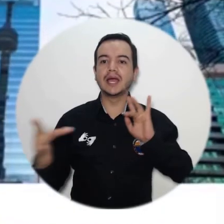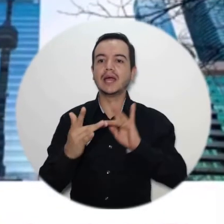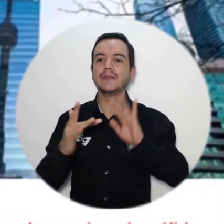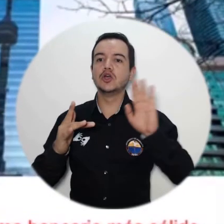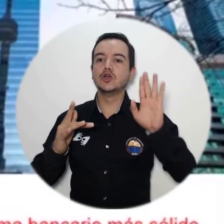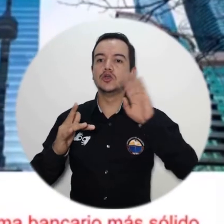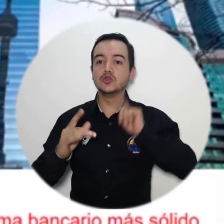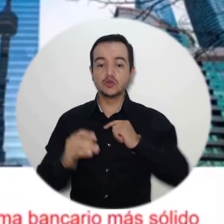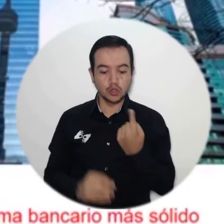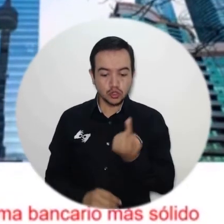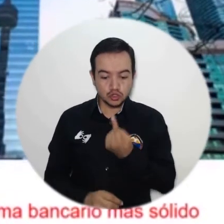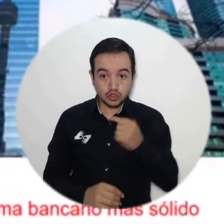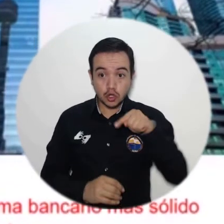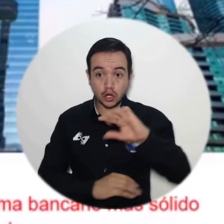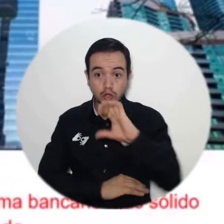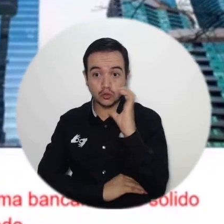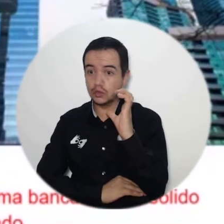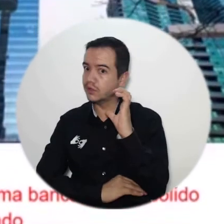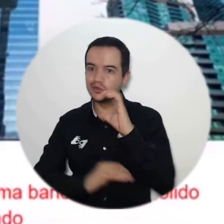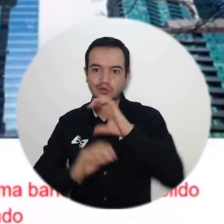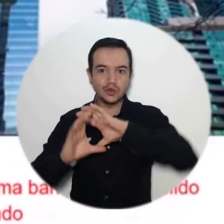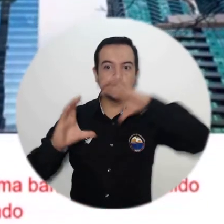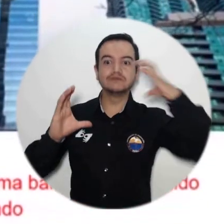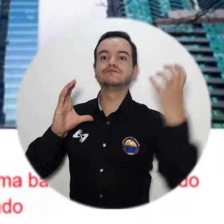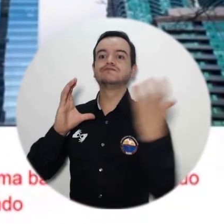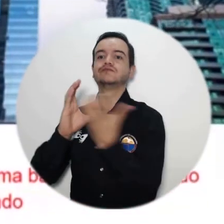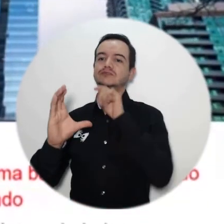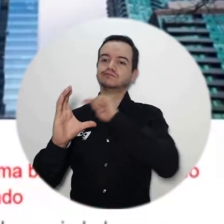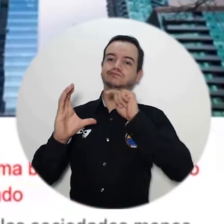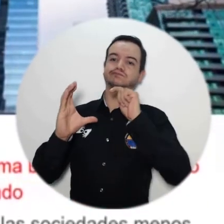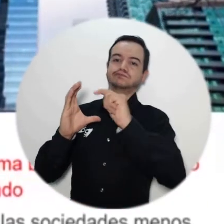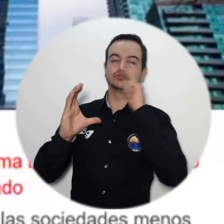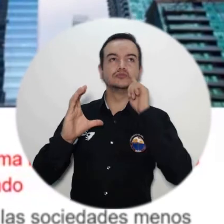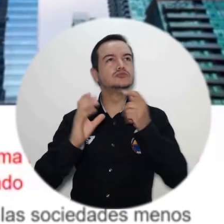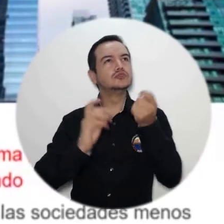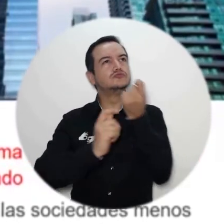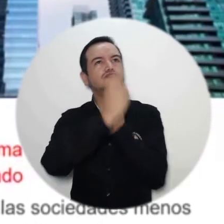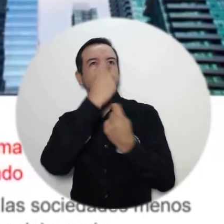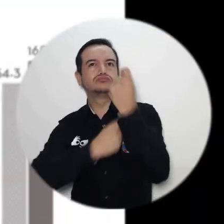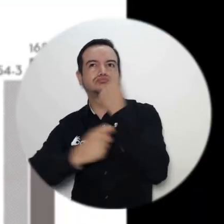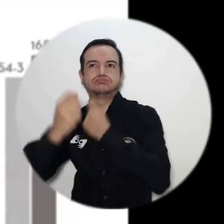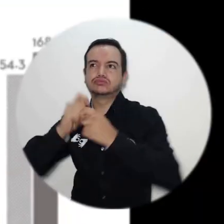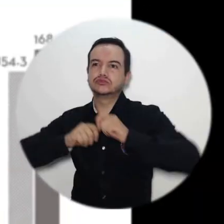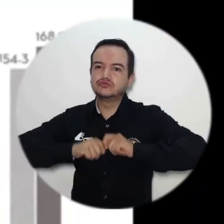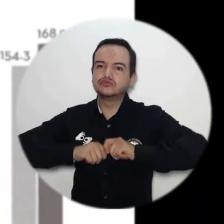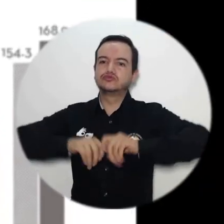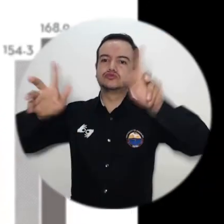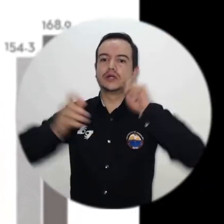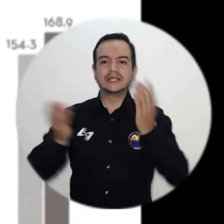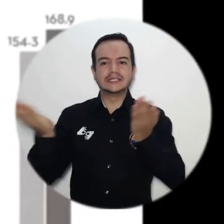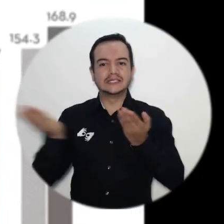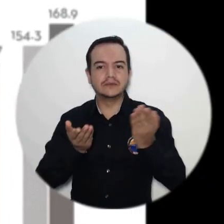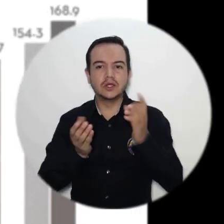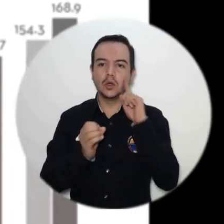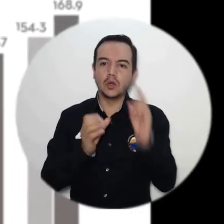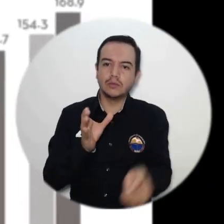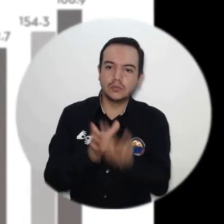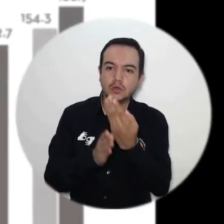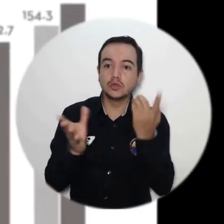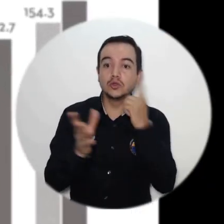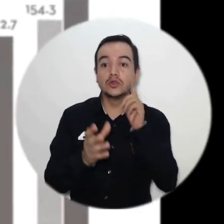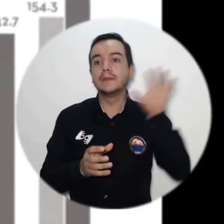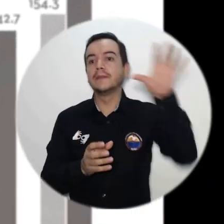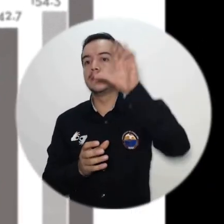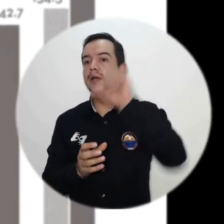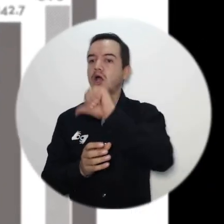importante que se esté dando en el momento para poder posicionar su emprendimiento, su producto, su servicio en otros países a nivel internacional.